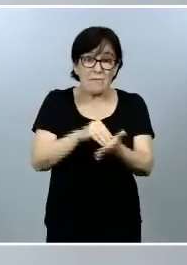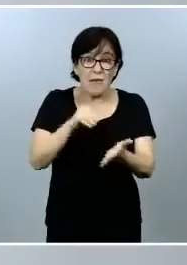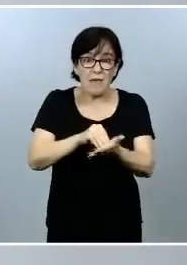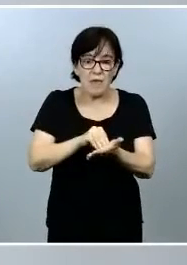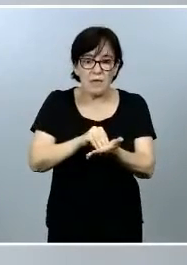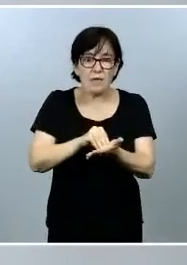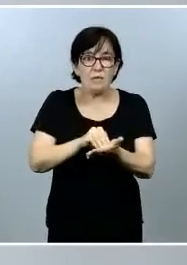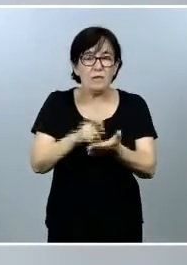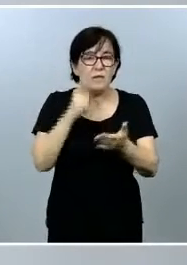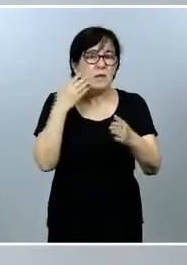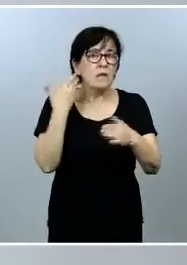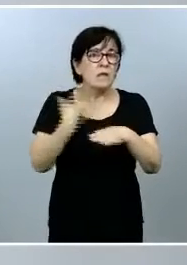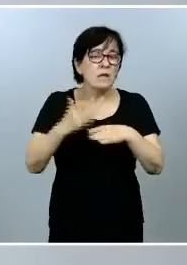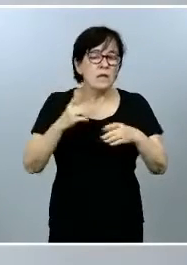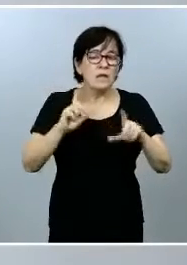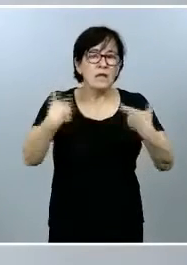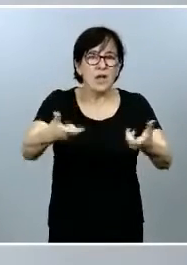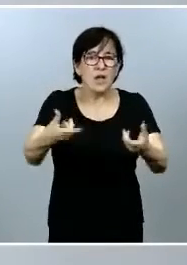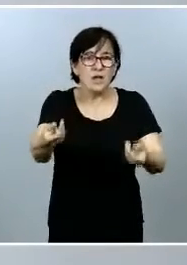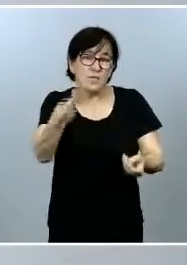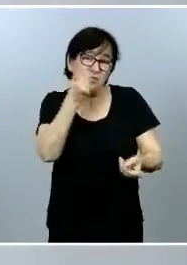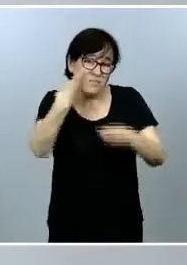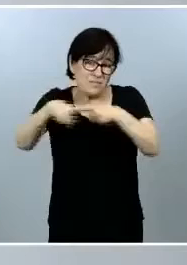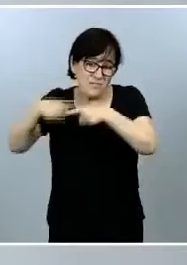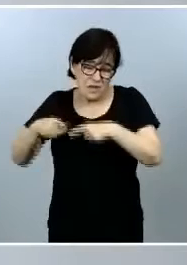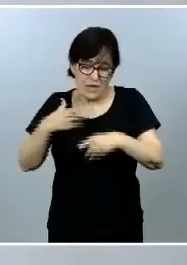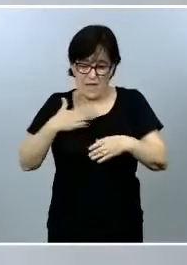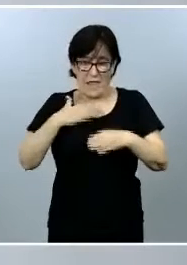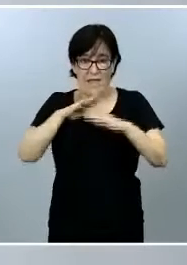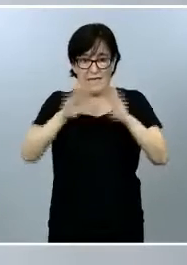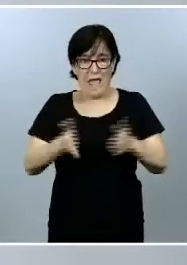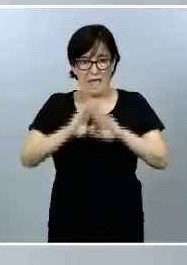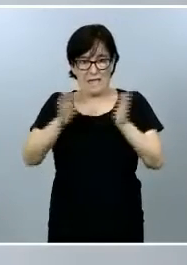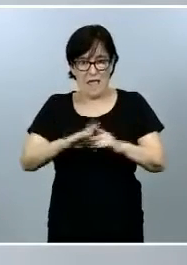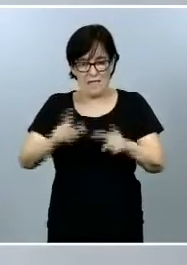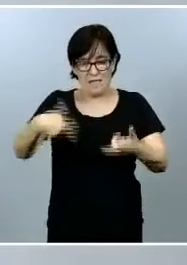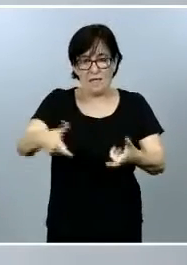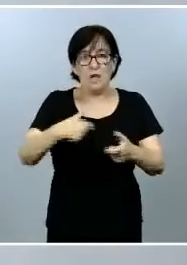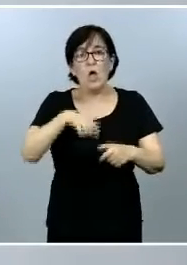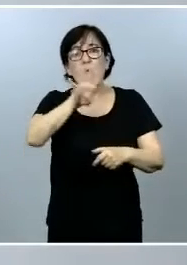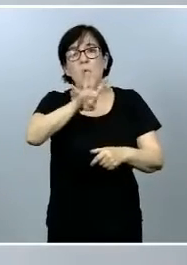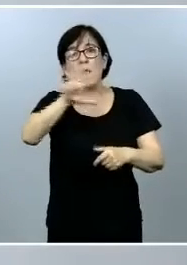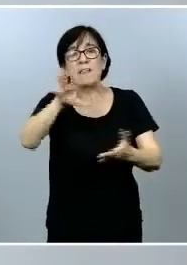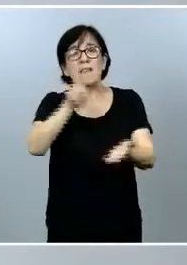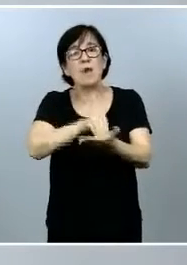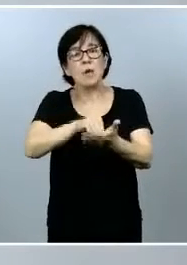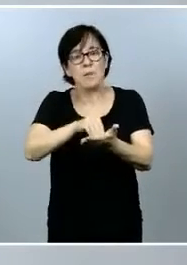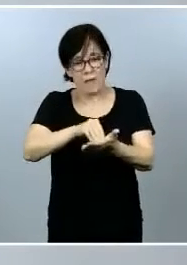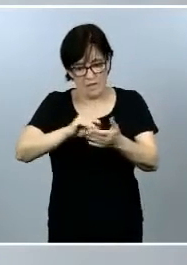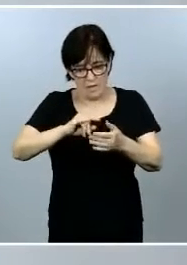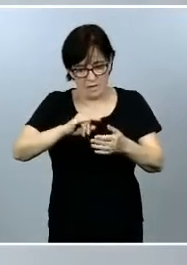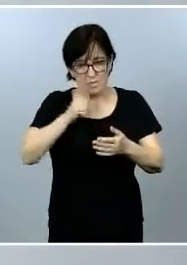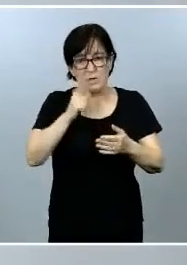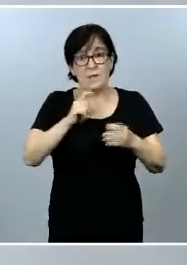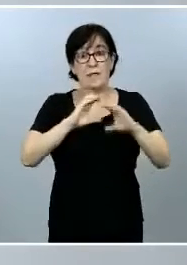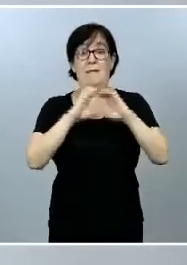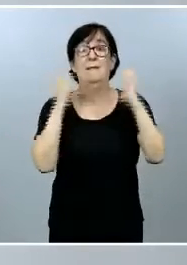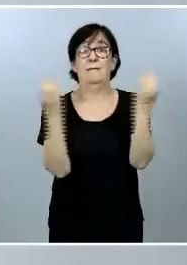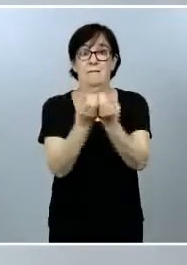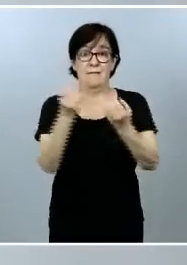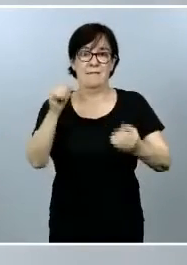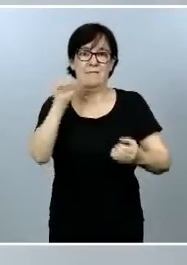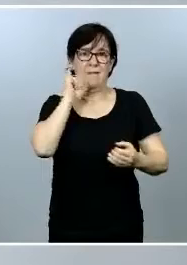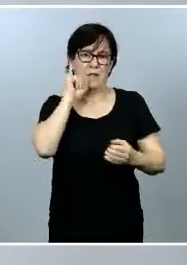residuos domésticos, los residuos que proceden de nuestros hogares, o 45 veces, 45 Bernabéu llenos a rebosar,